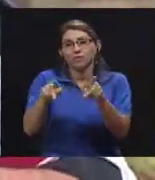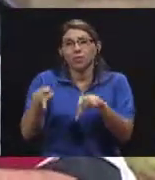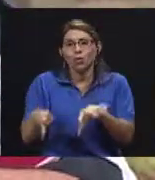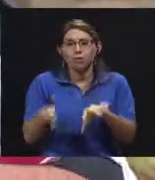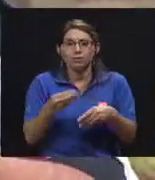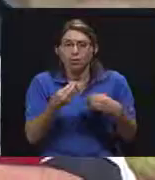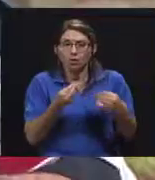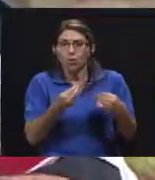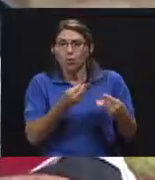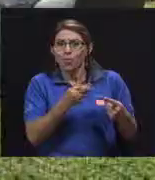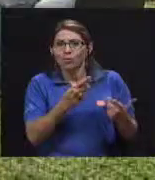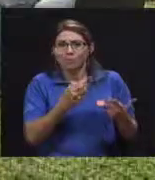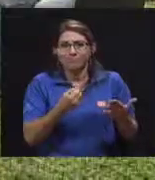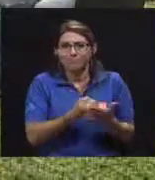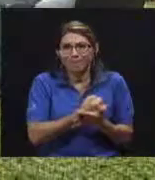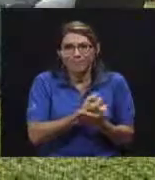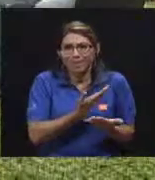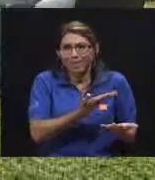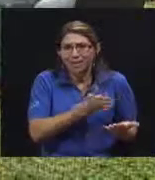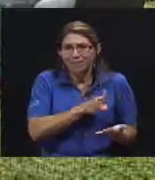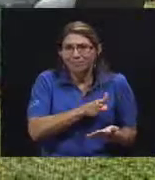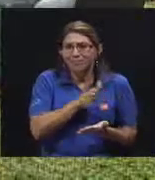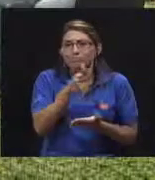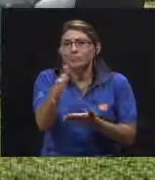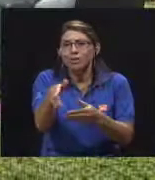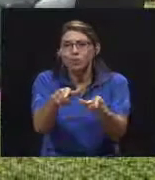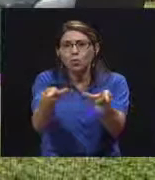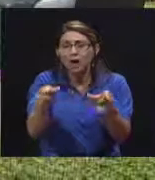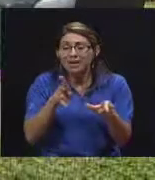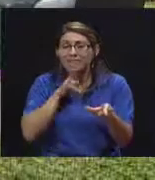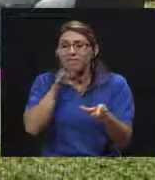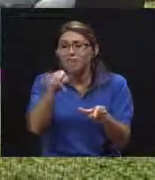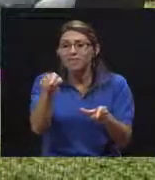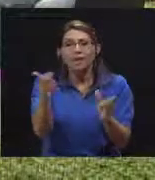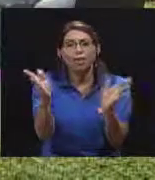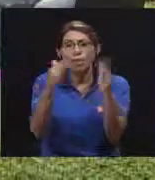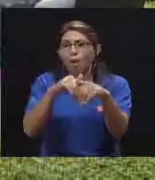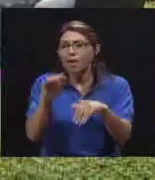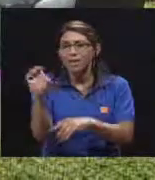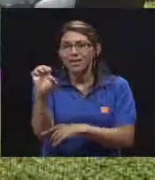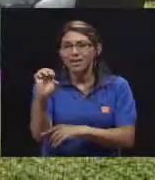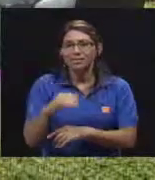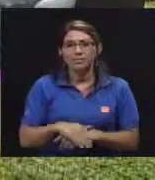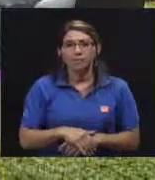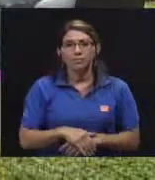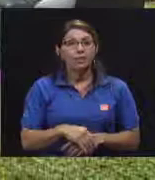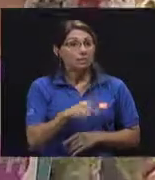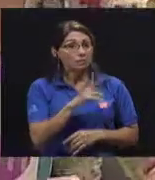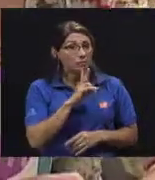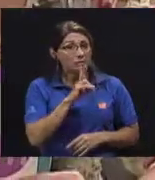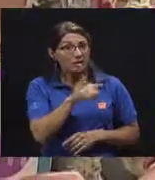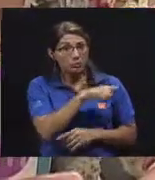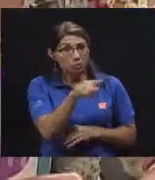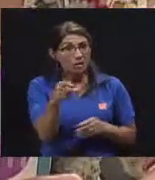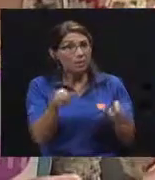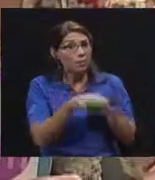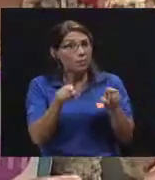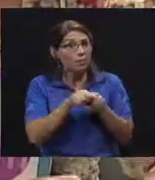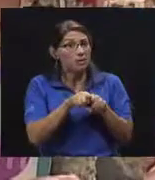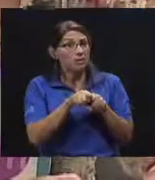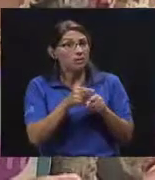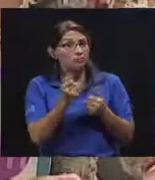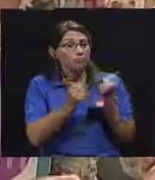es emergencia. quisiera también hablar de eso, porque se han dado casos de robos. Ustedes han sido víctimas de este tipo de